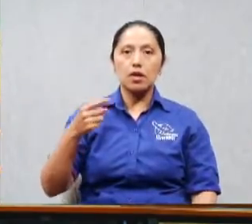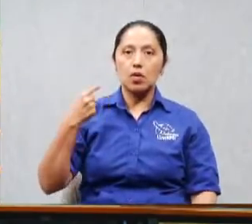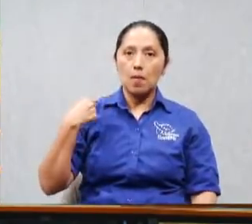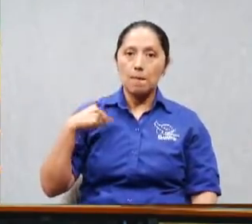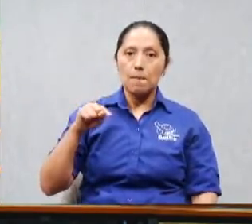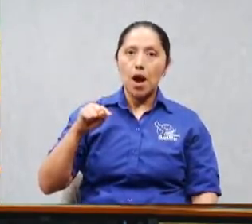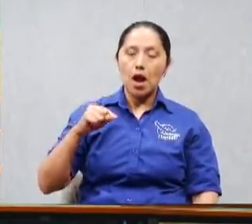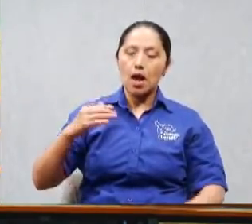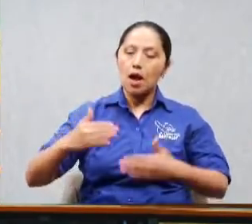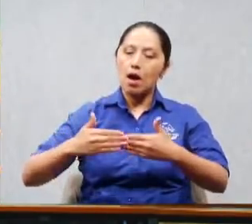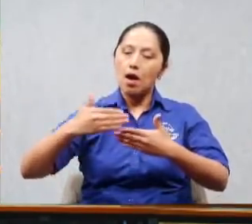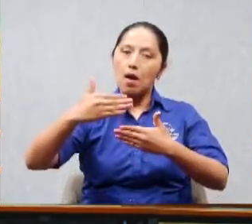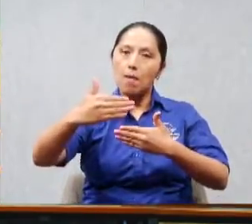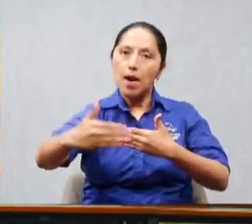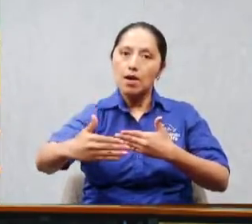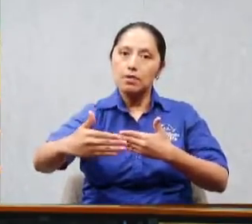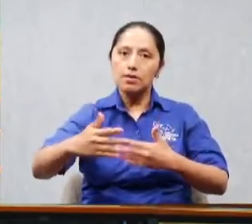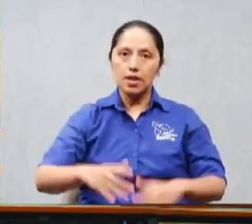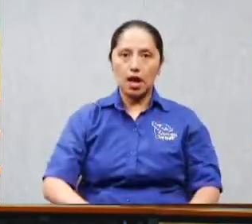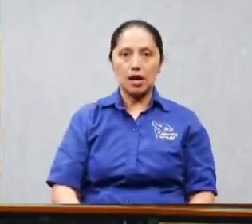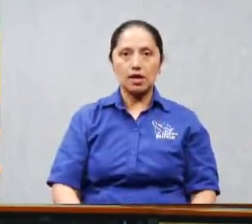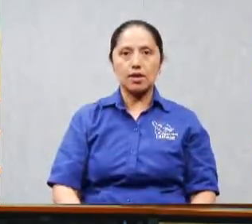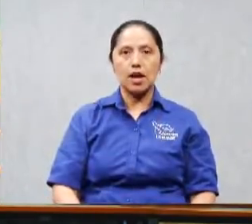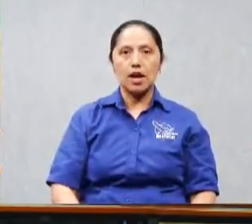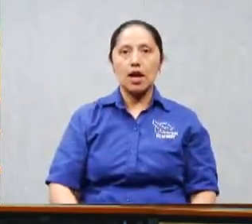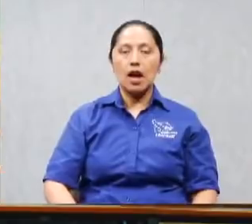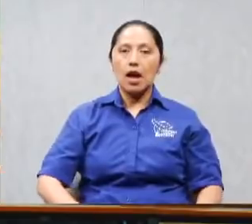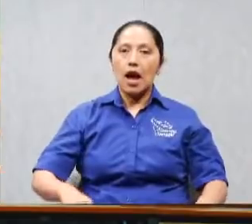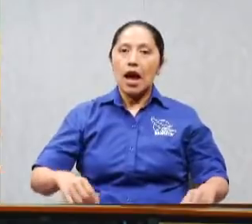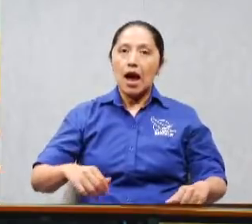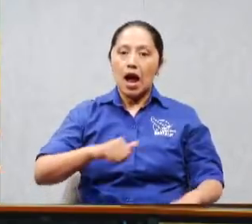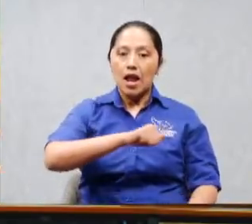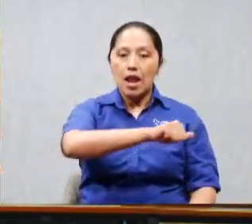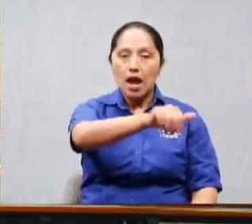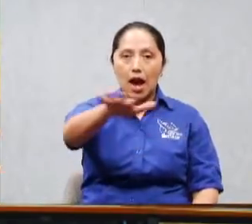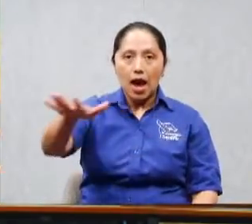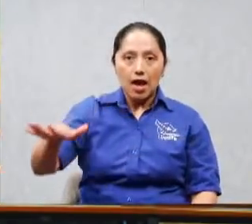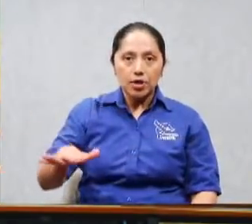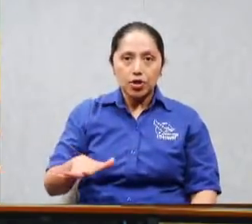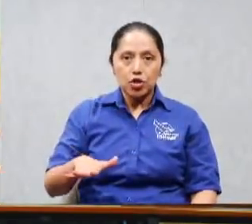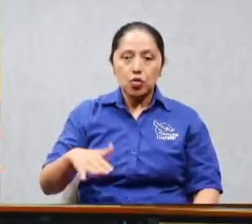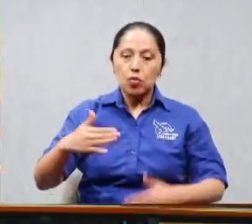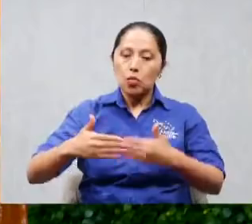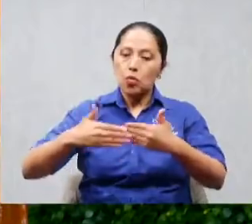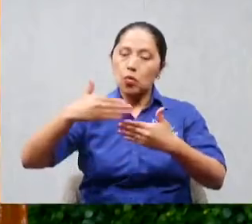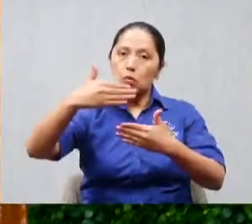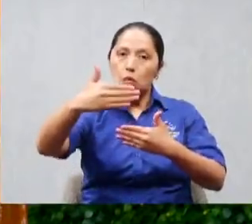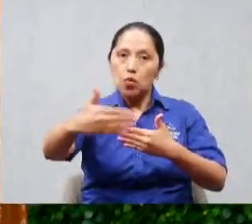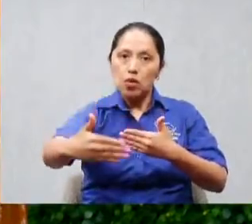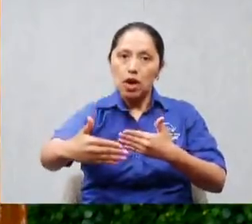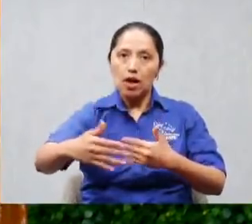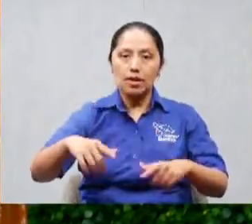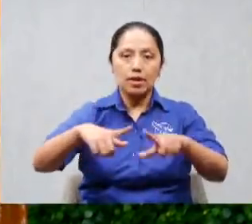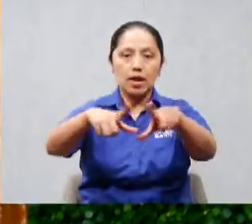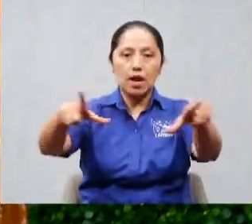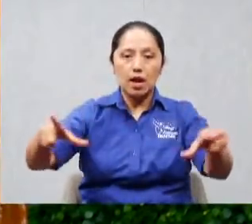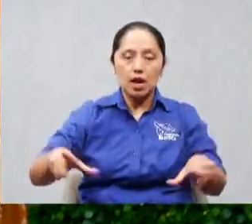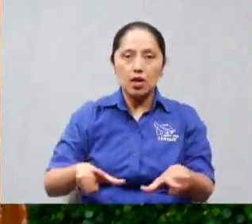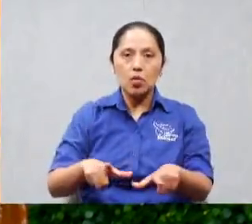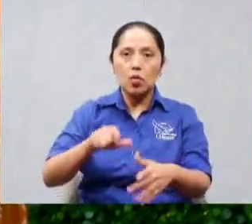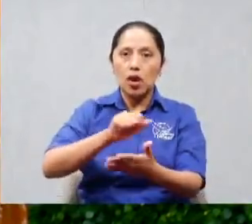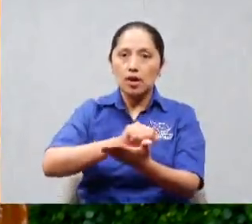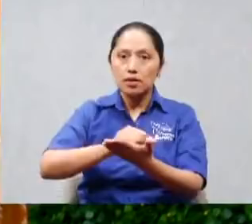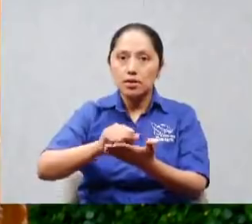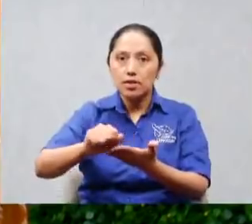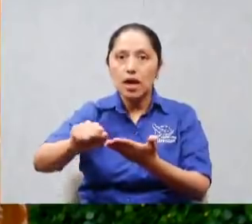santo, el arrepentimiento como paso previo al lugar santísimo. Y alguien que tal vez no hubiese oído lo que nosotros